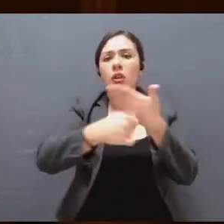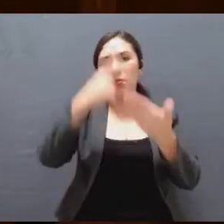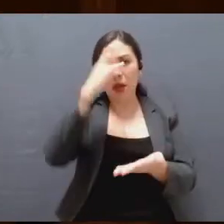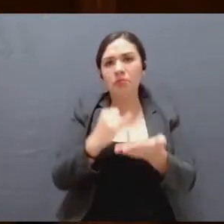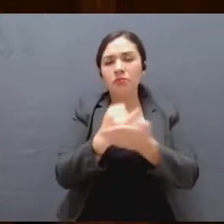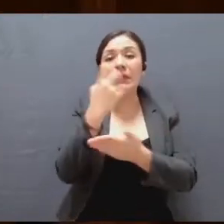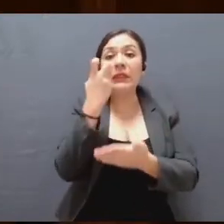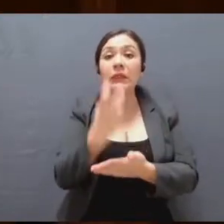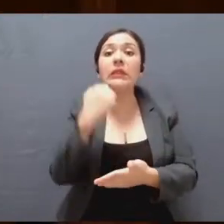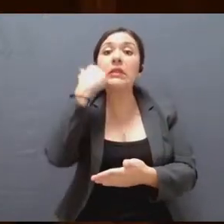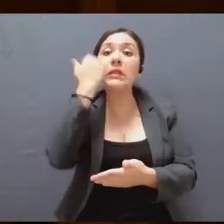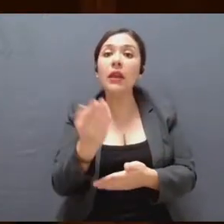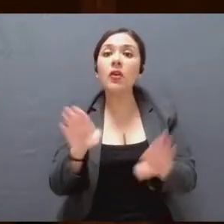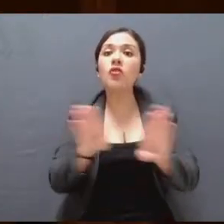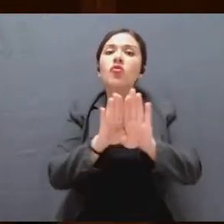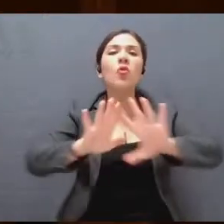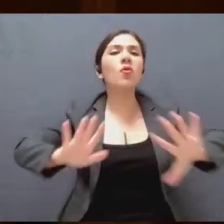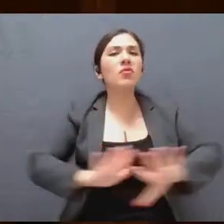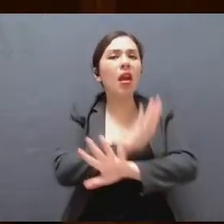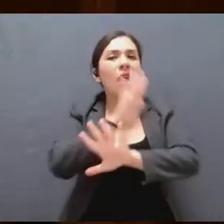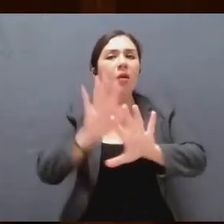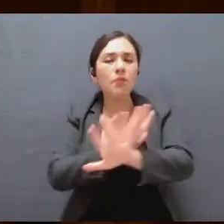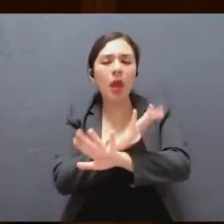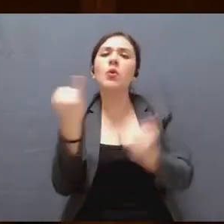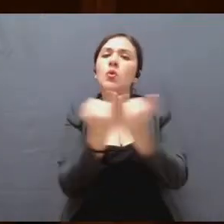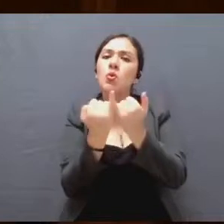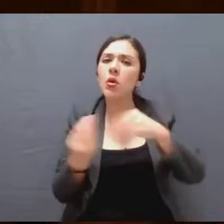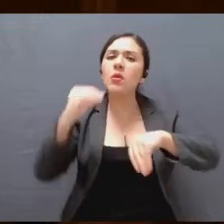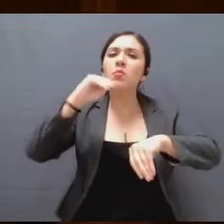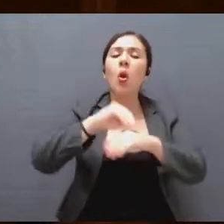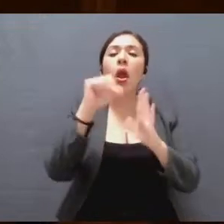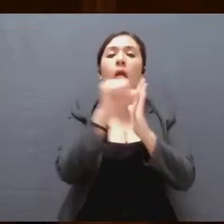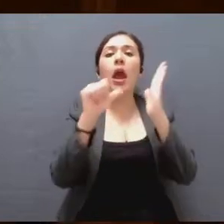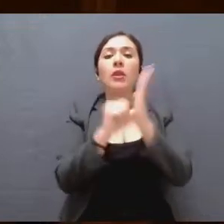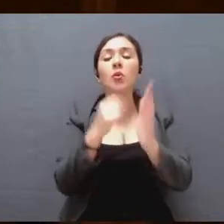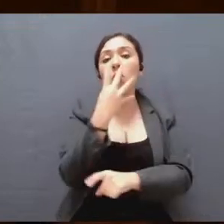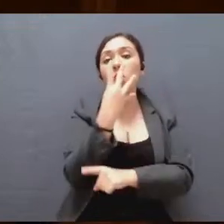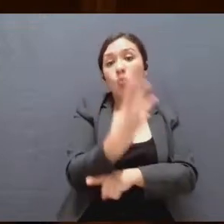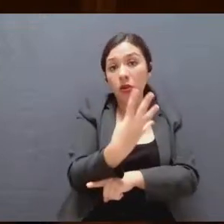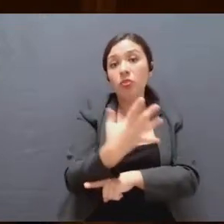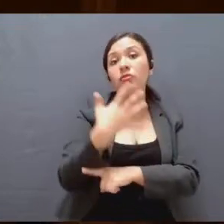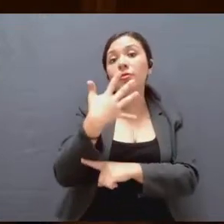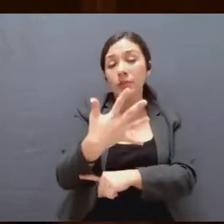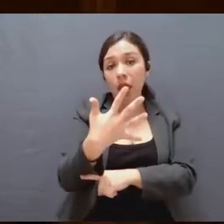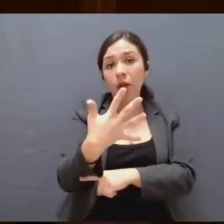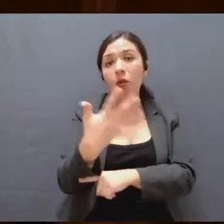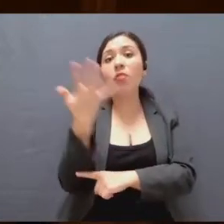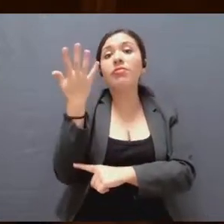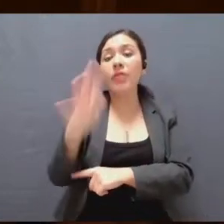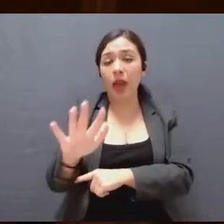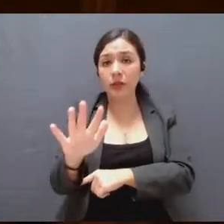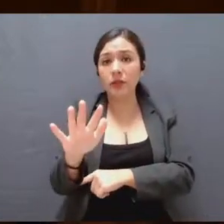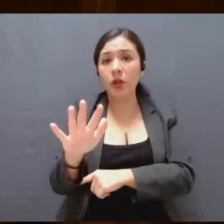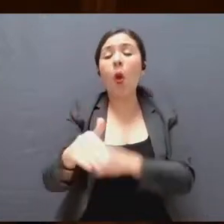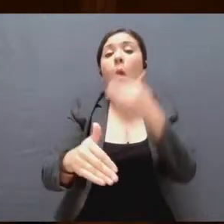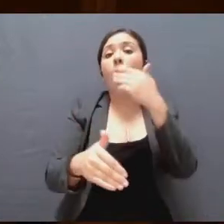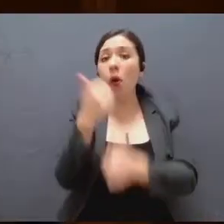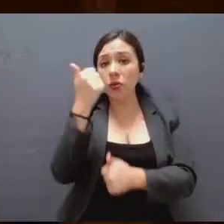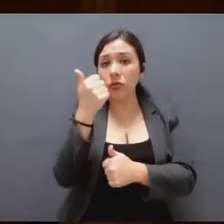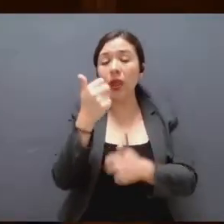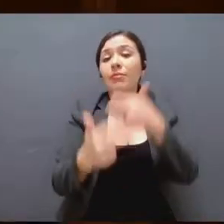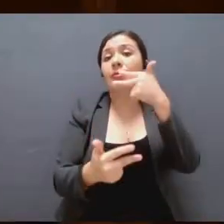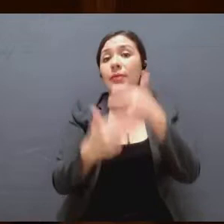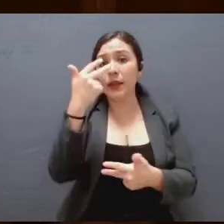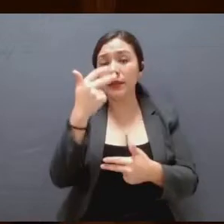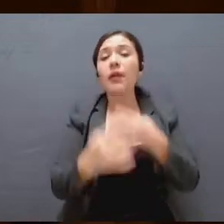mediante el cual se reforma y adiciona los artículos 4, 5, 10, 11, 13,